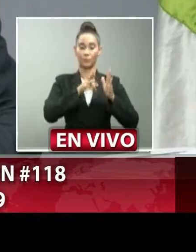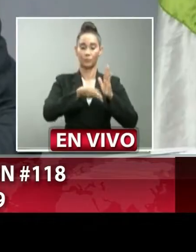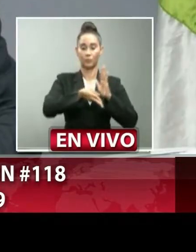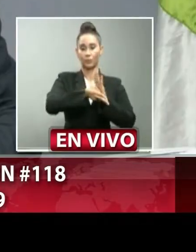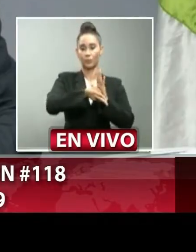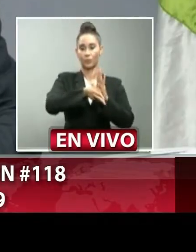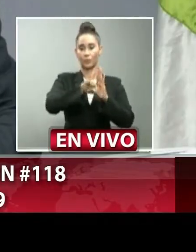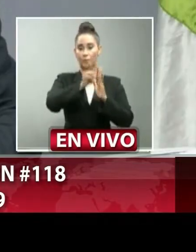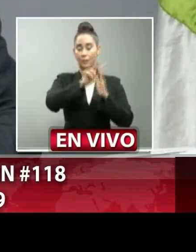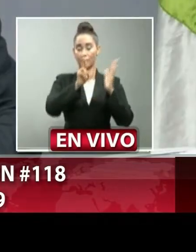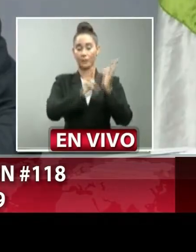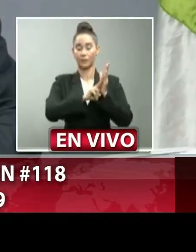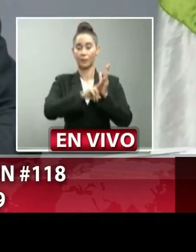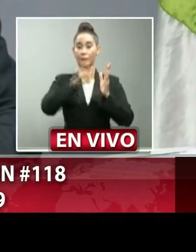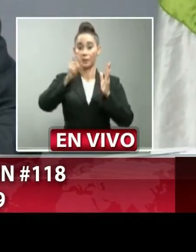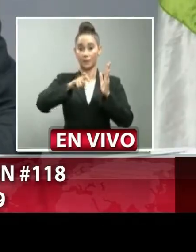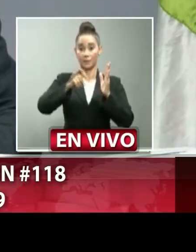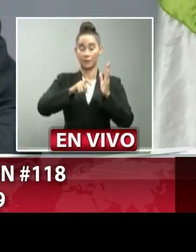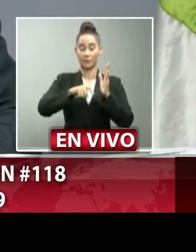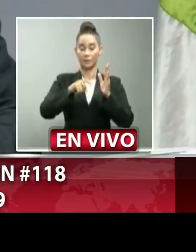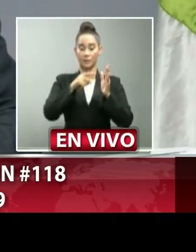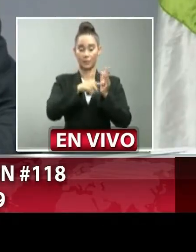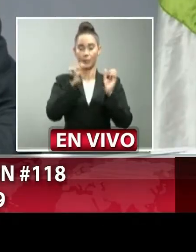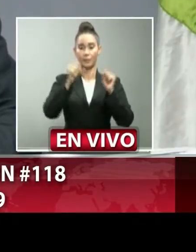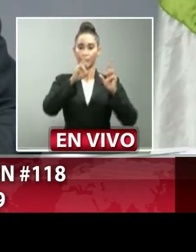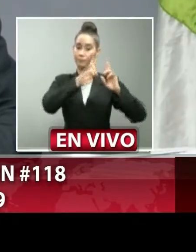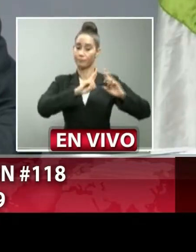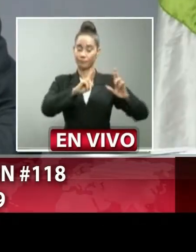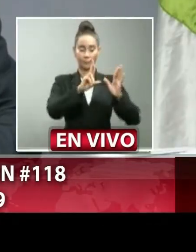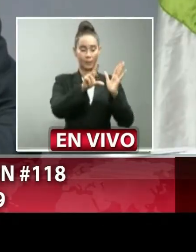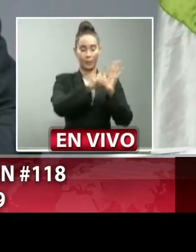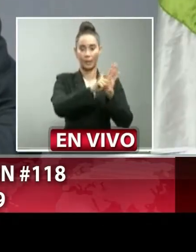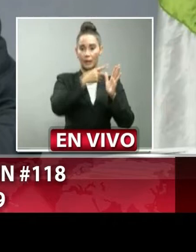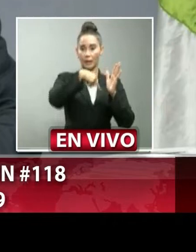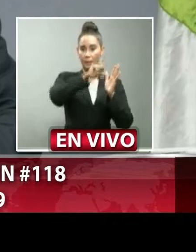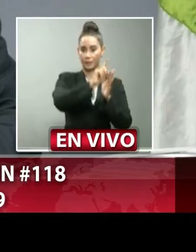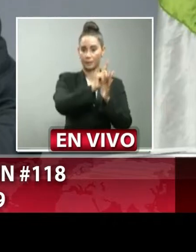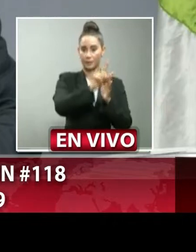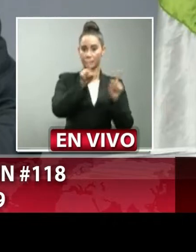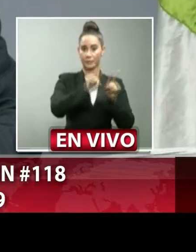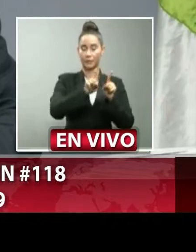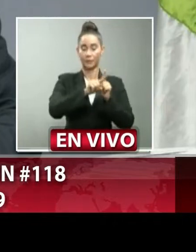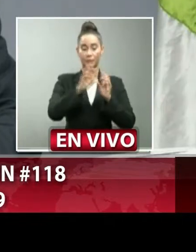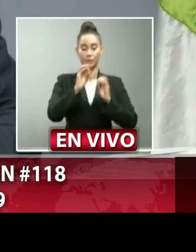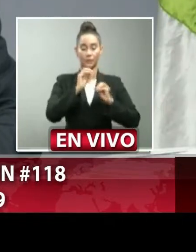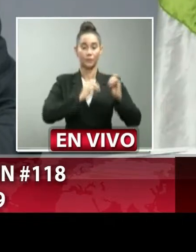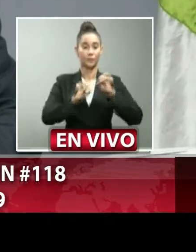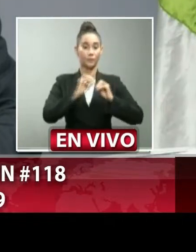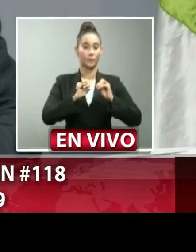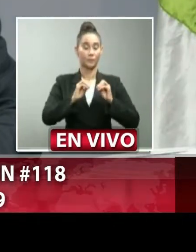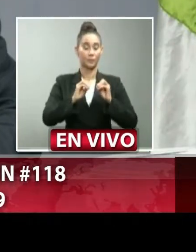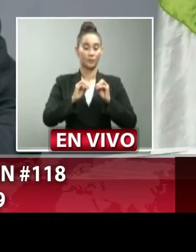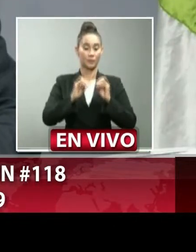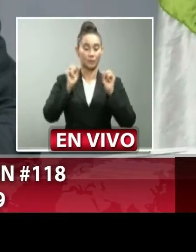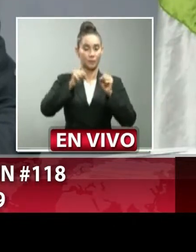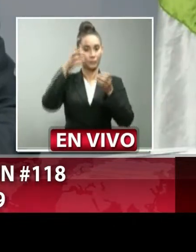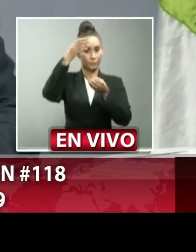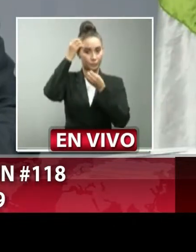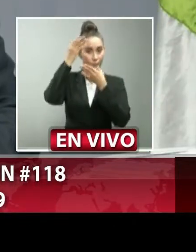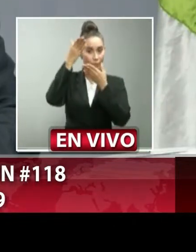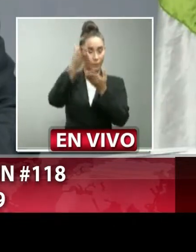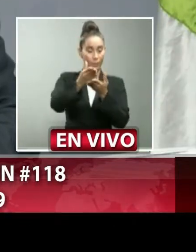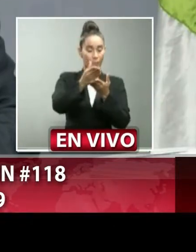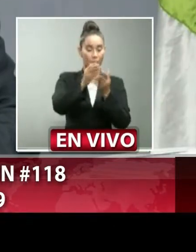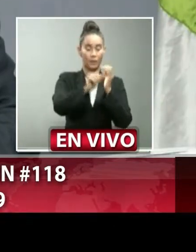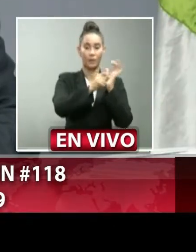cumplimiento de la presente resolución así como a la Oficina de Acceso a la Información a publicar